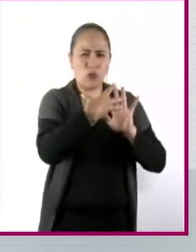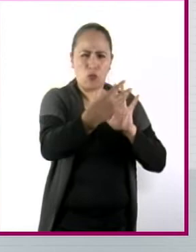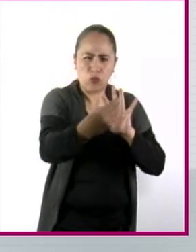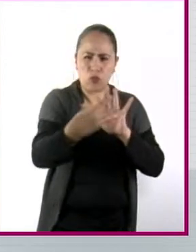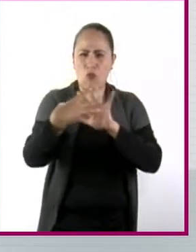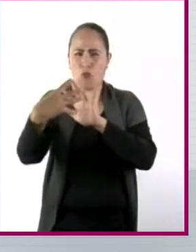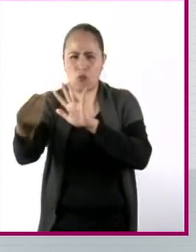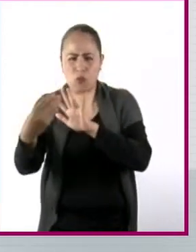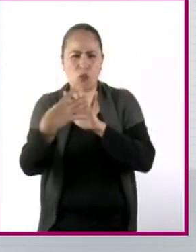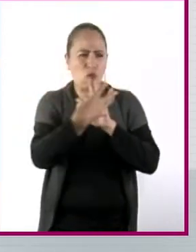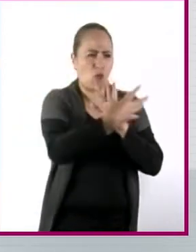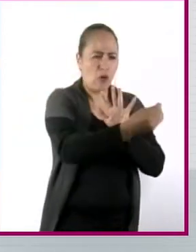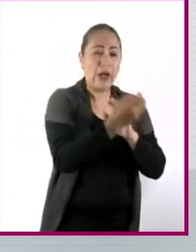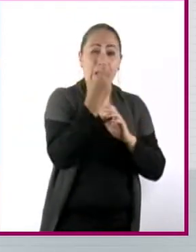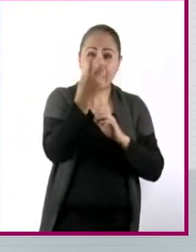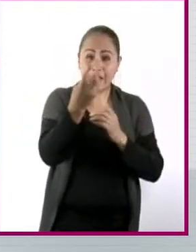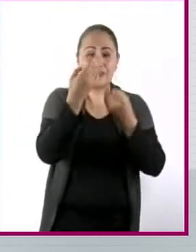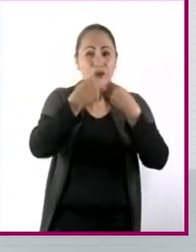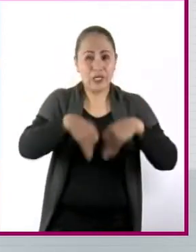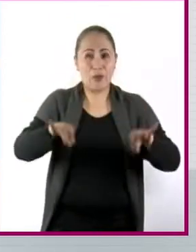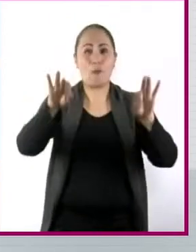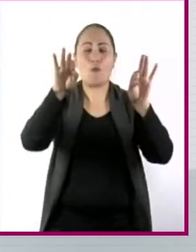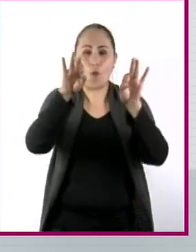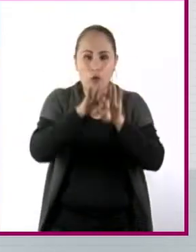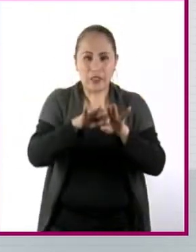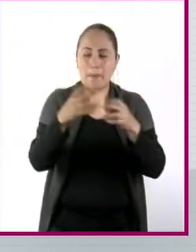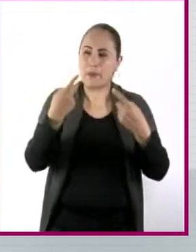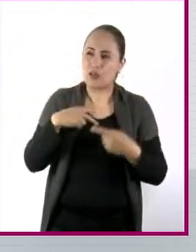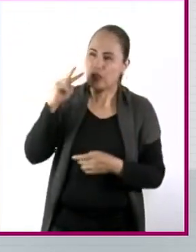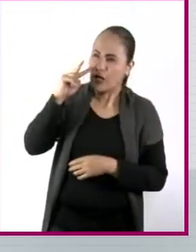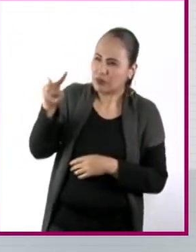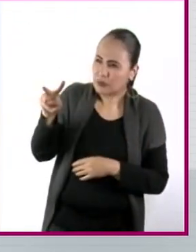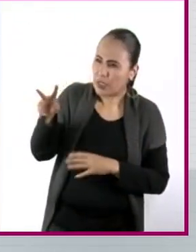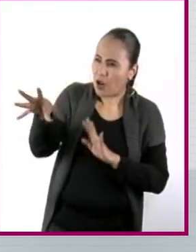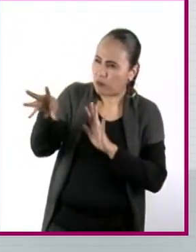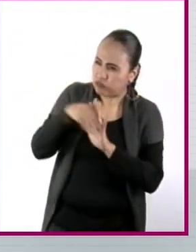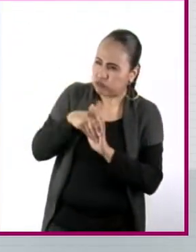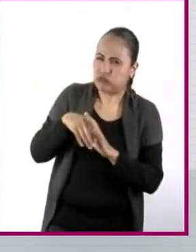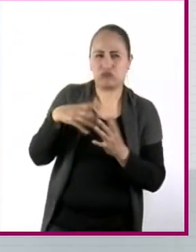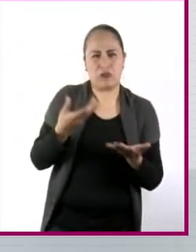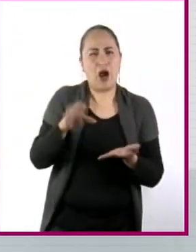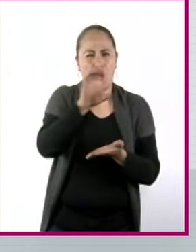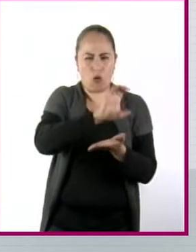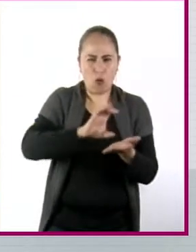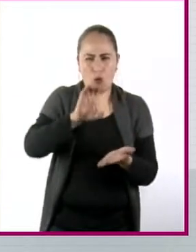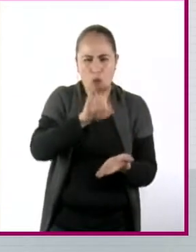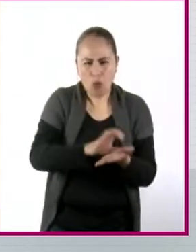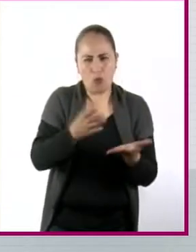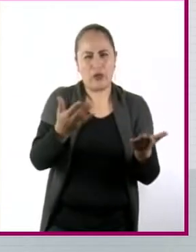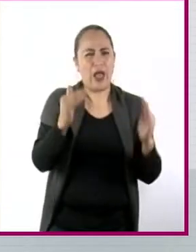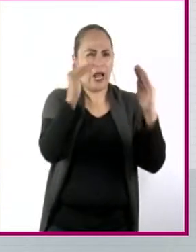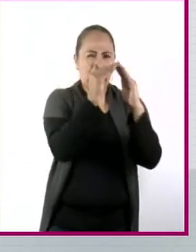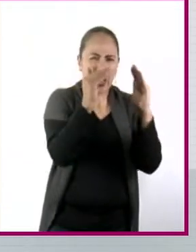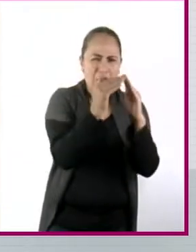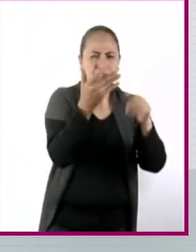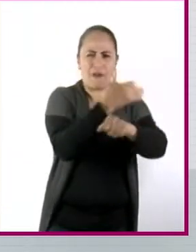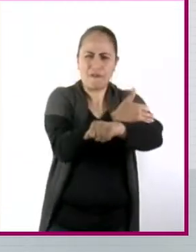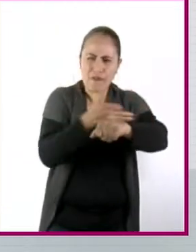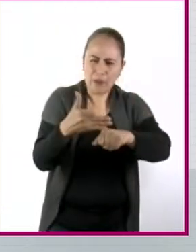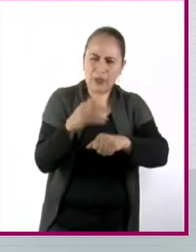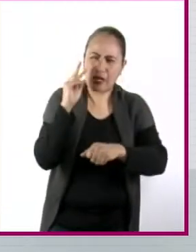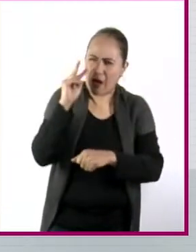eso es lo más importante. O sea, incidir de esa manera en tu colonia, ¿no? En tu casa, ¿no? Con tu familia. Creo